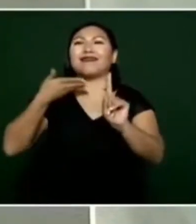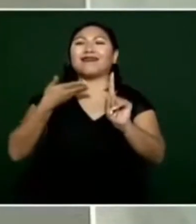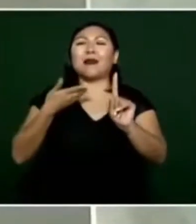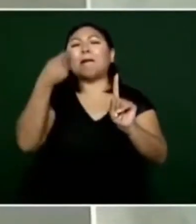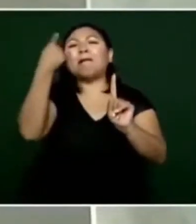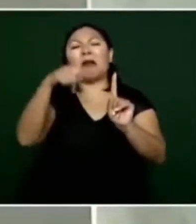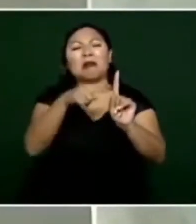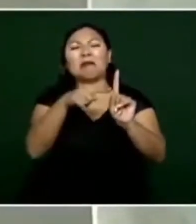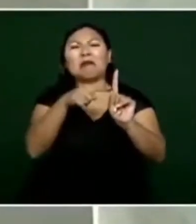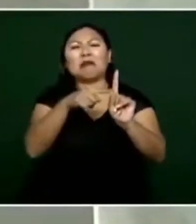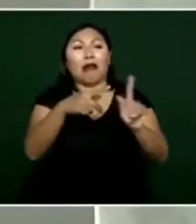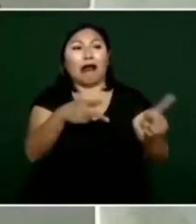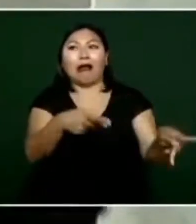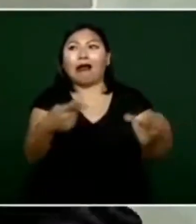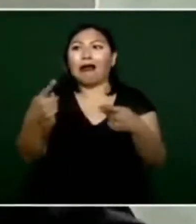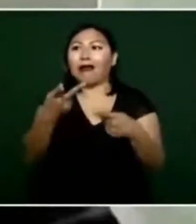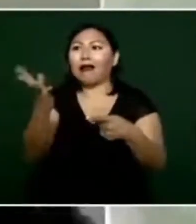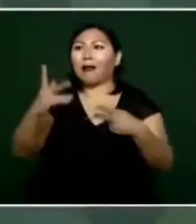o un